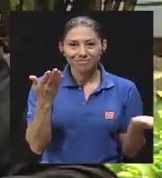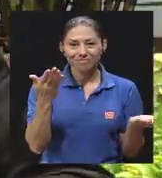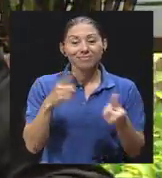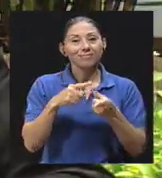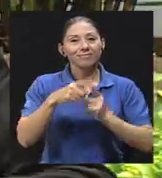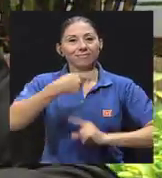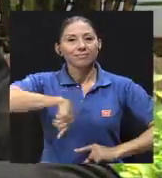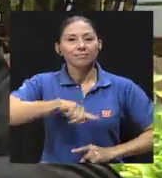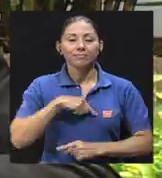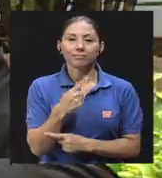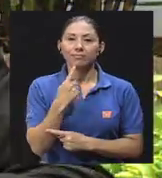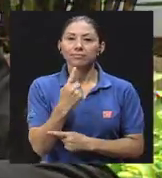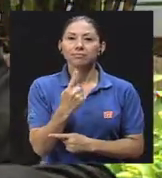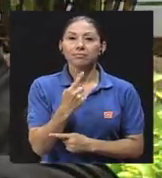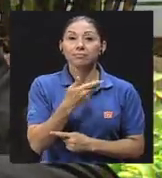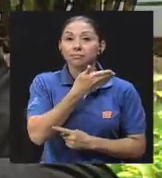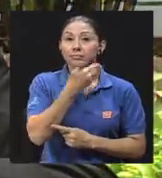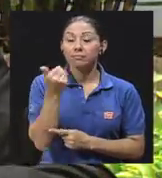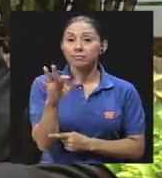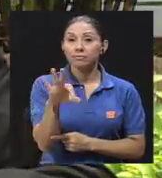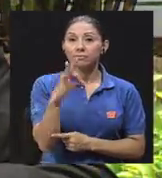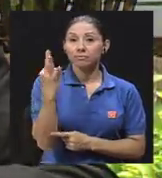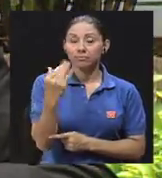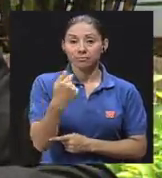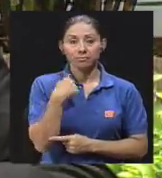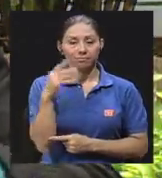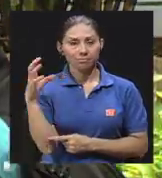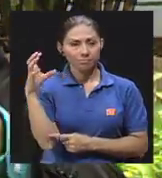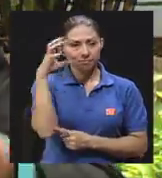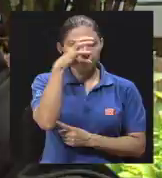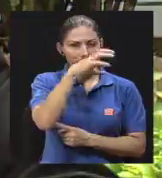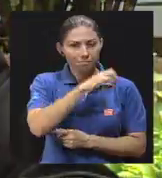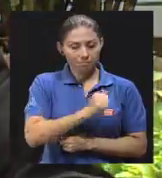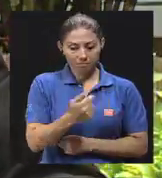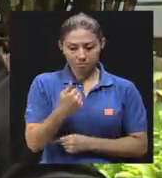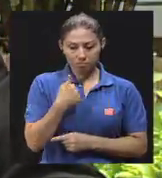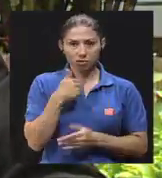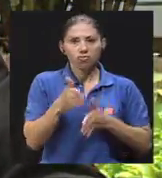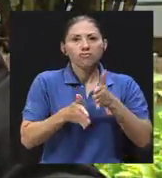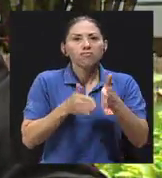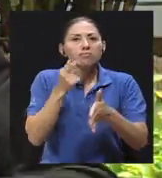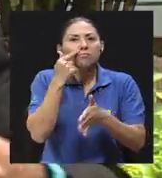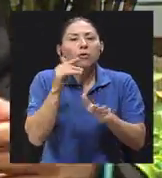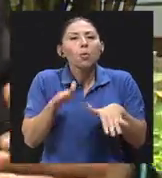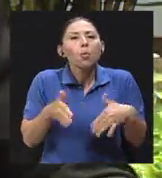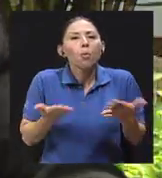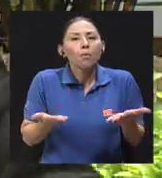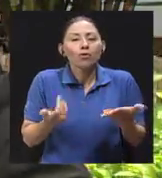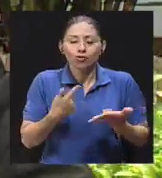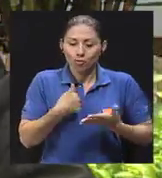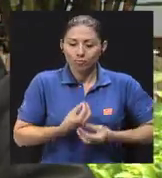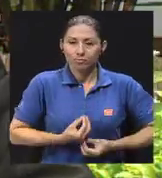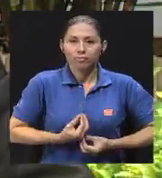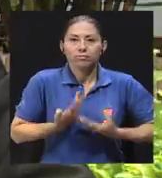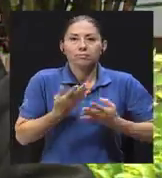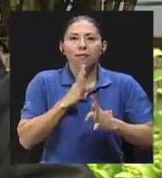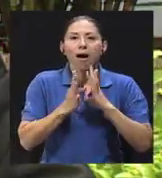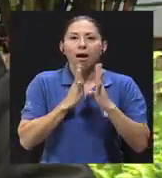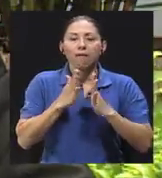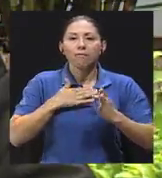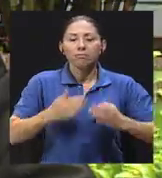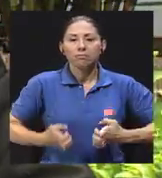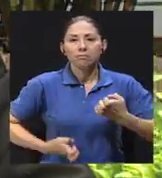Entonces nosotros decimos, la mejor forma de darme cuenta cómo ejercer un buen paternaje es hablando de mis emociones.